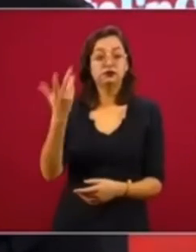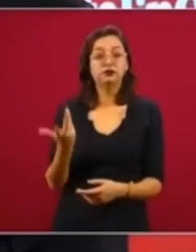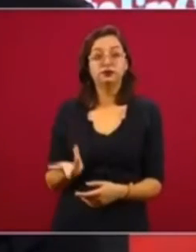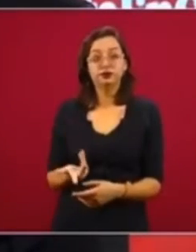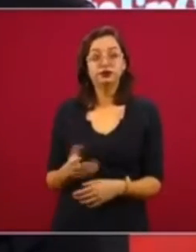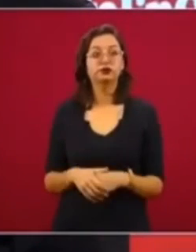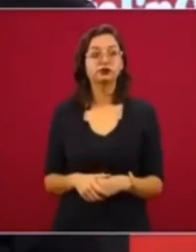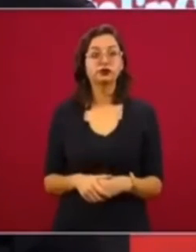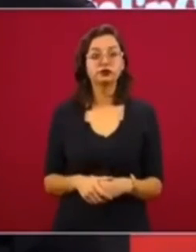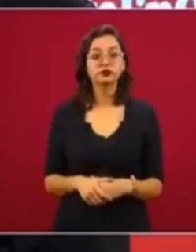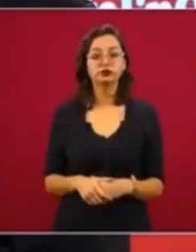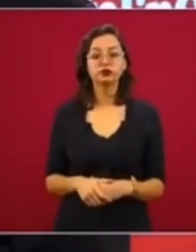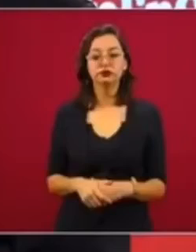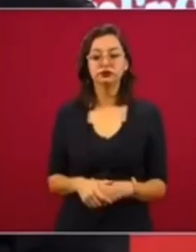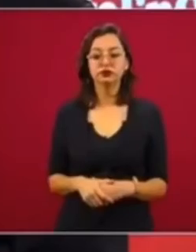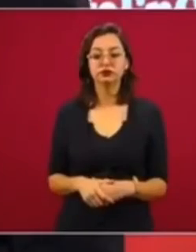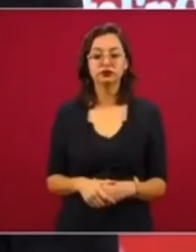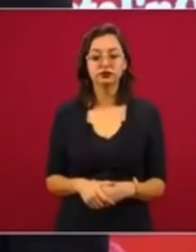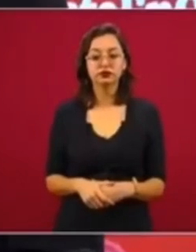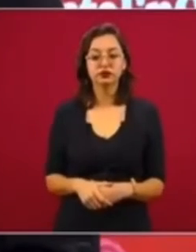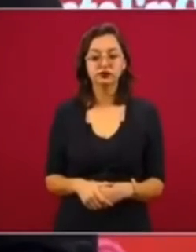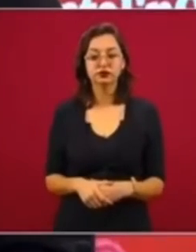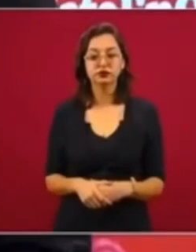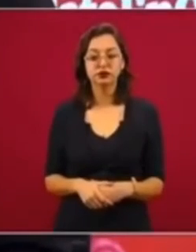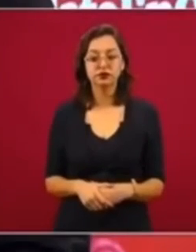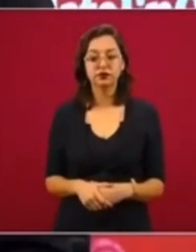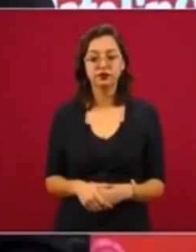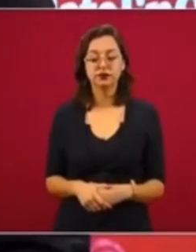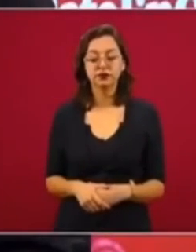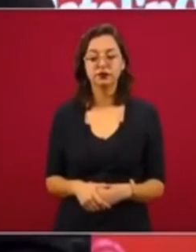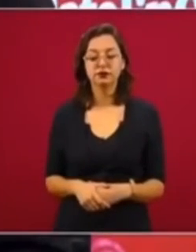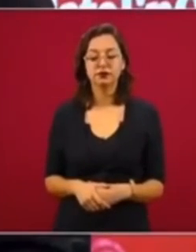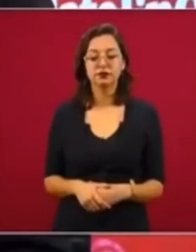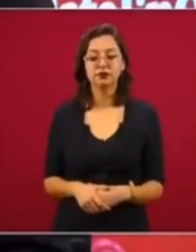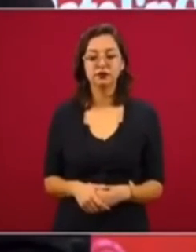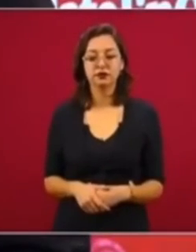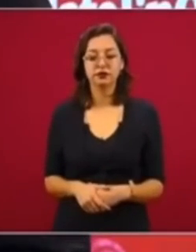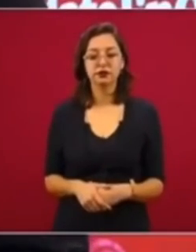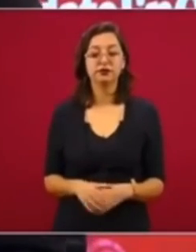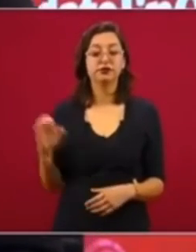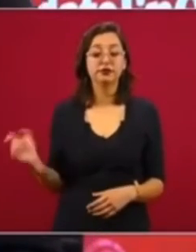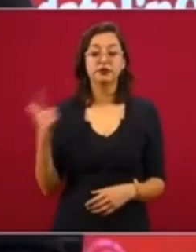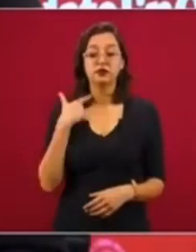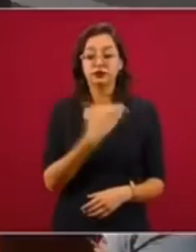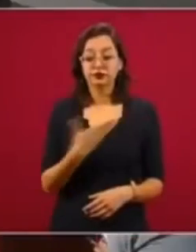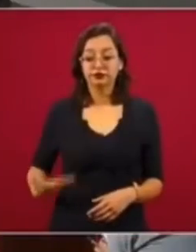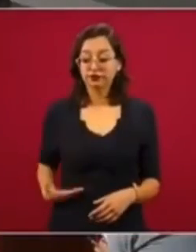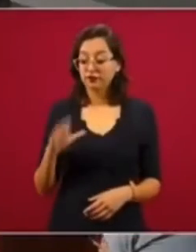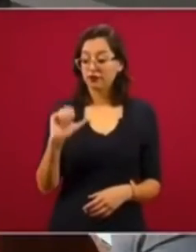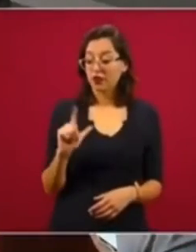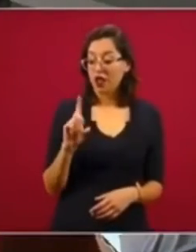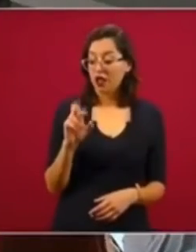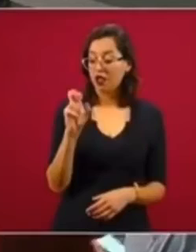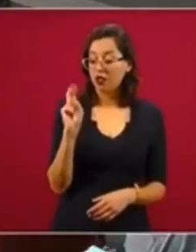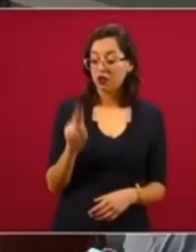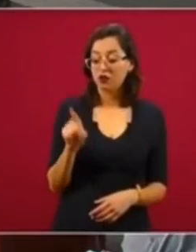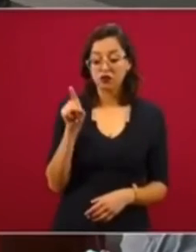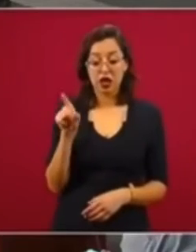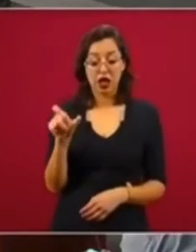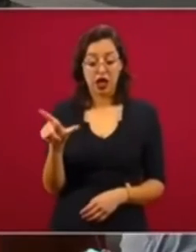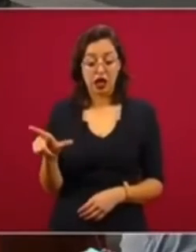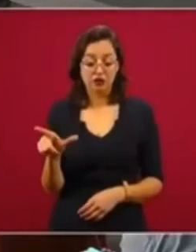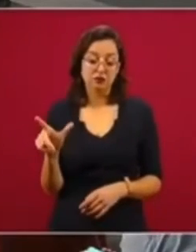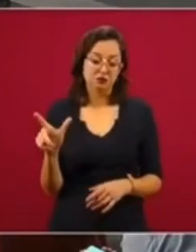producto de que el expresidente Calderón, en uso de sus derechos,